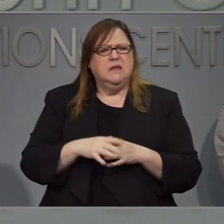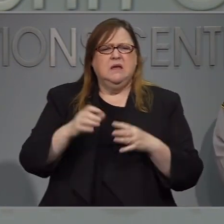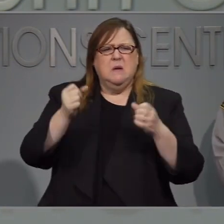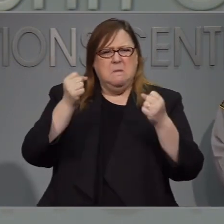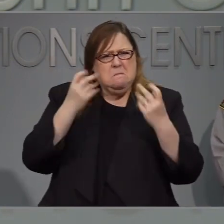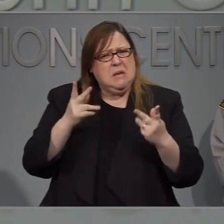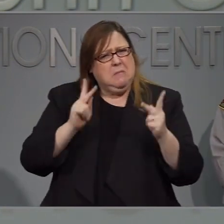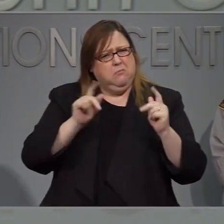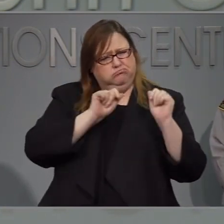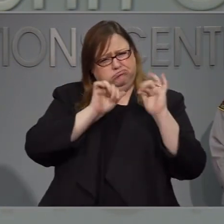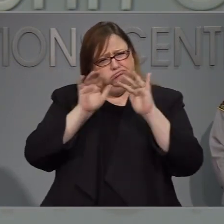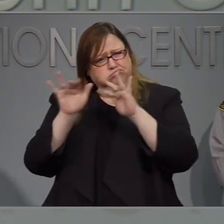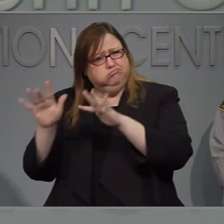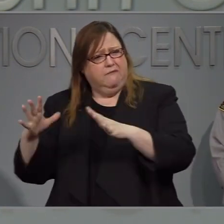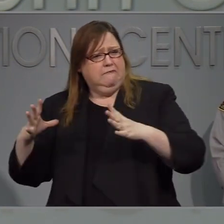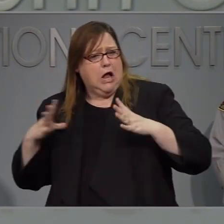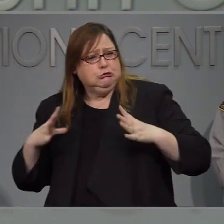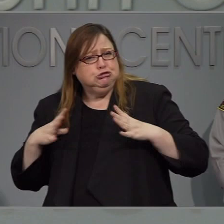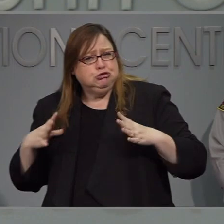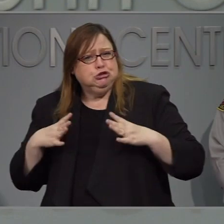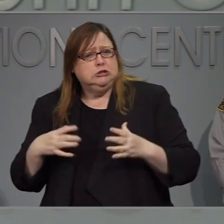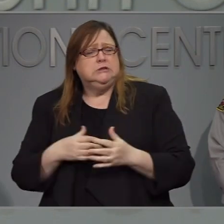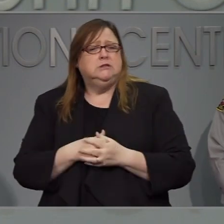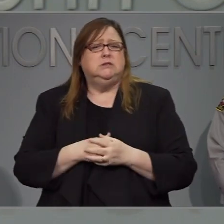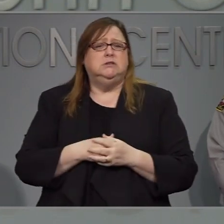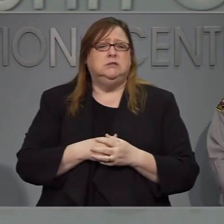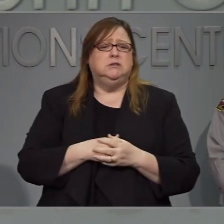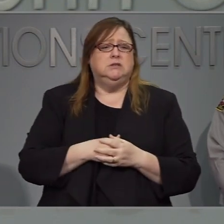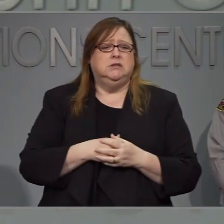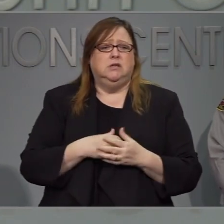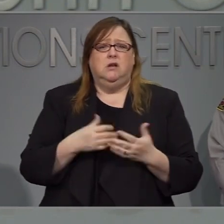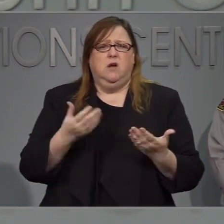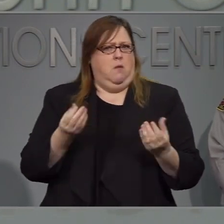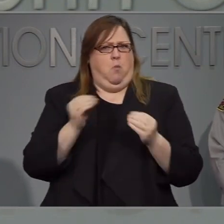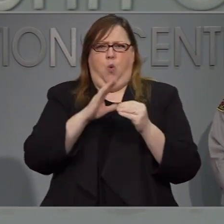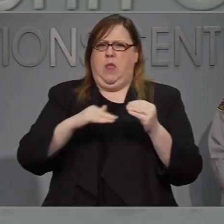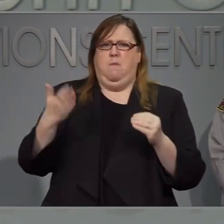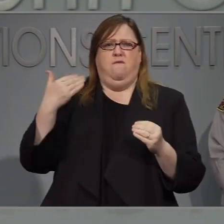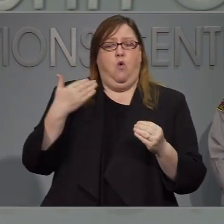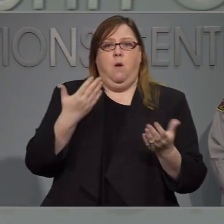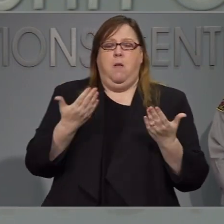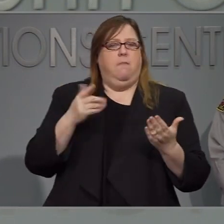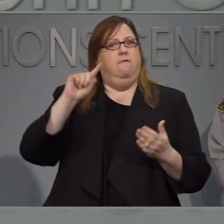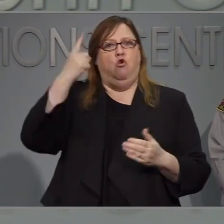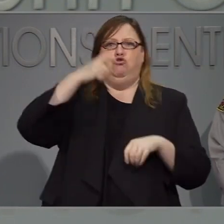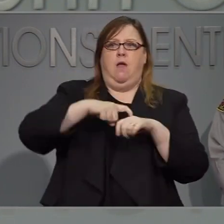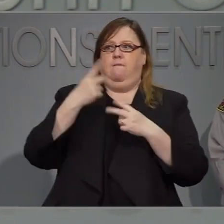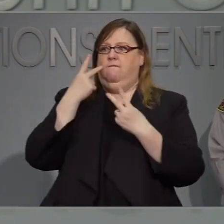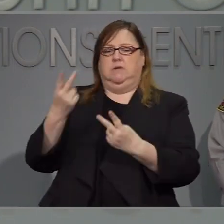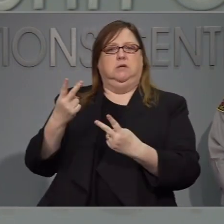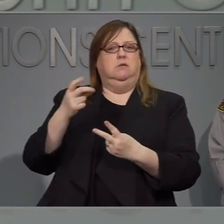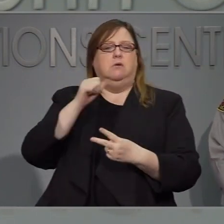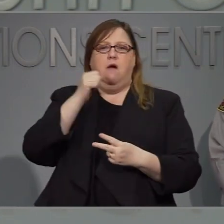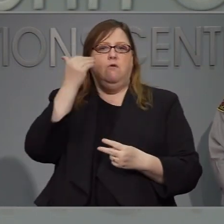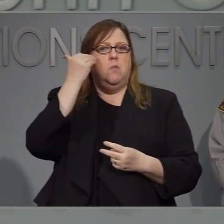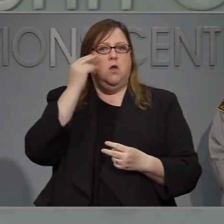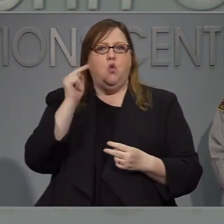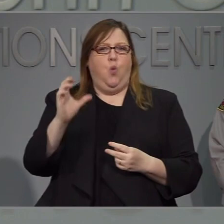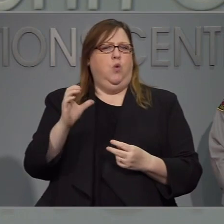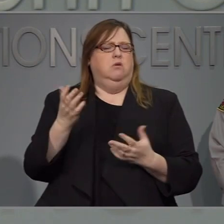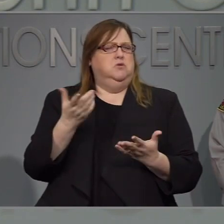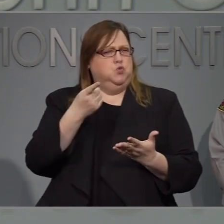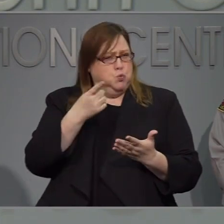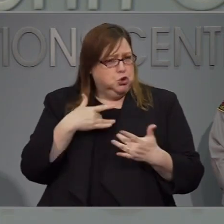evacuaciones y en los damnificados que tengan un lugar donde ir, yo no se si y las primeras vi.